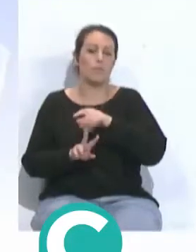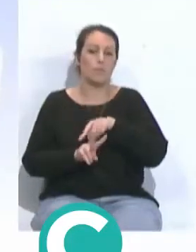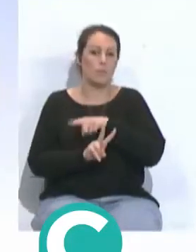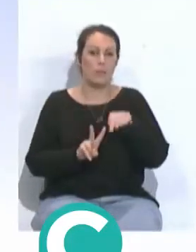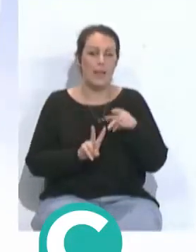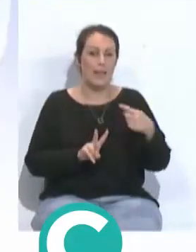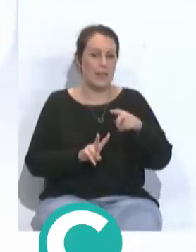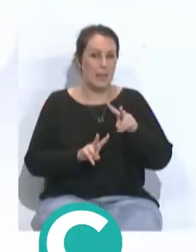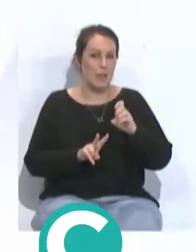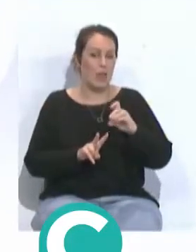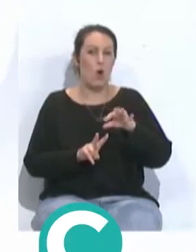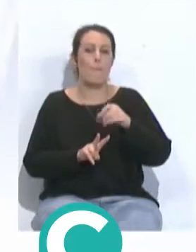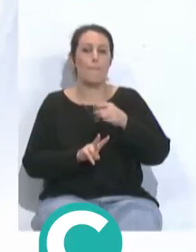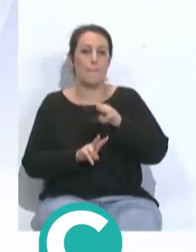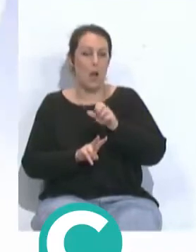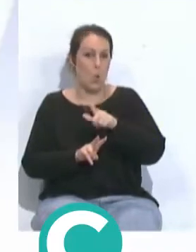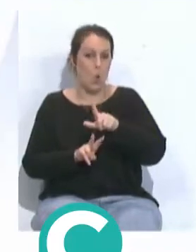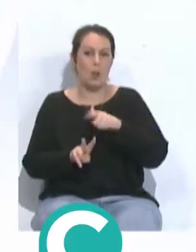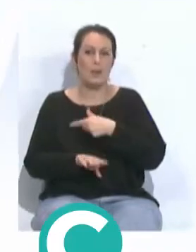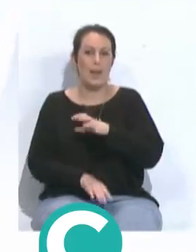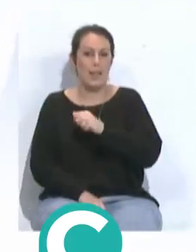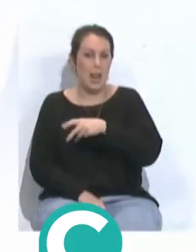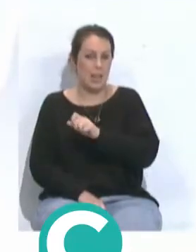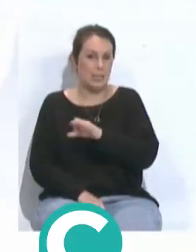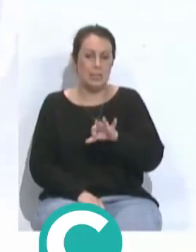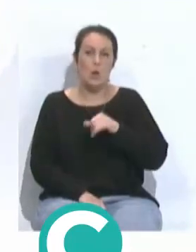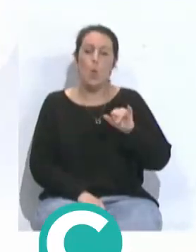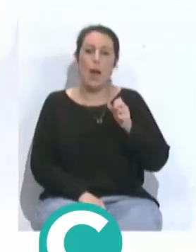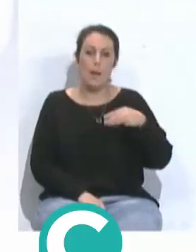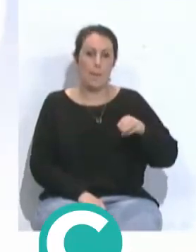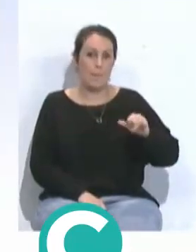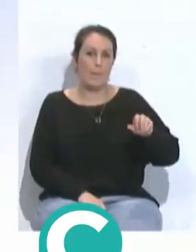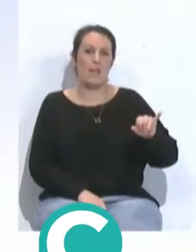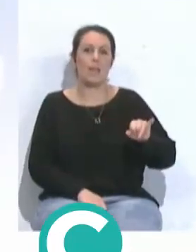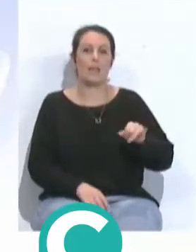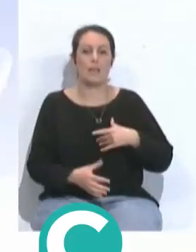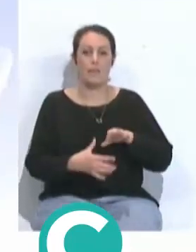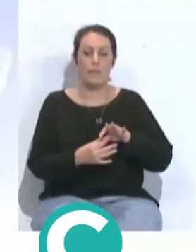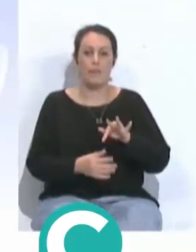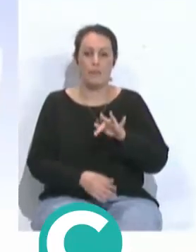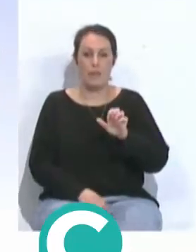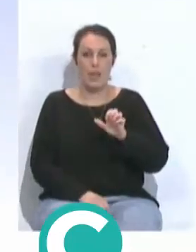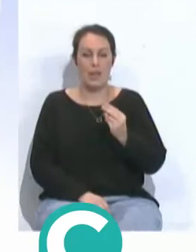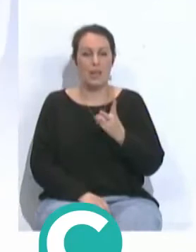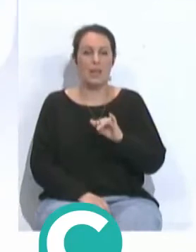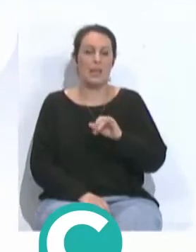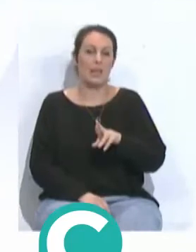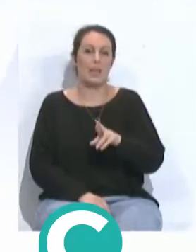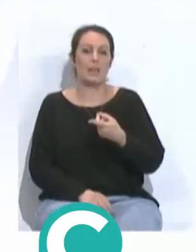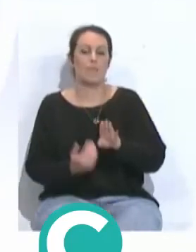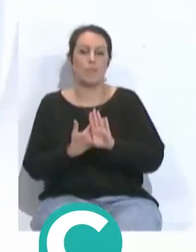para Guido Rodríguez y Paul en la derecha Canales en la izquierda Juanmi enganchando Fekir y arriba Borja Iglesias